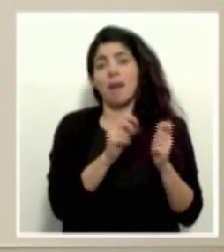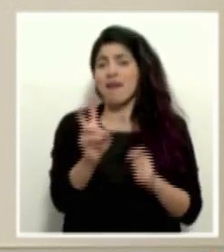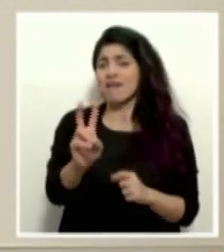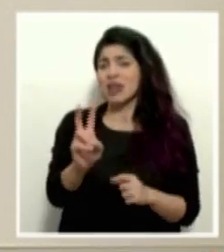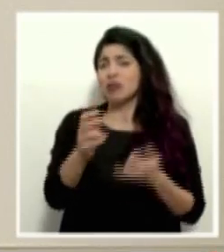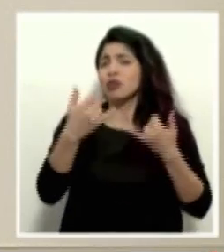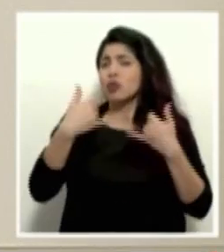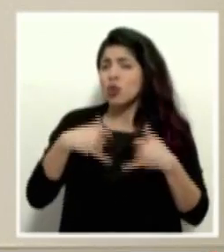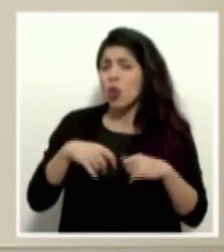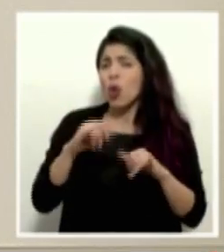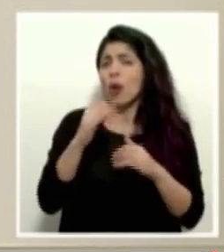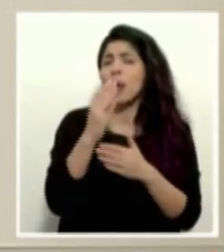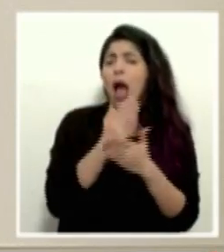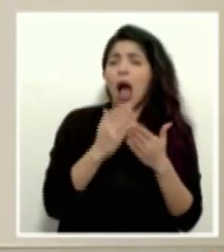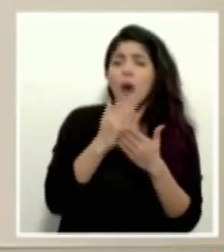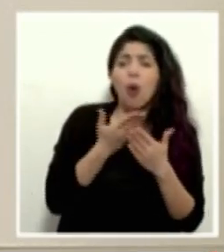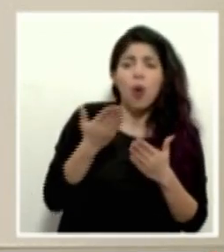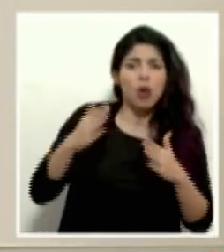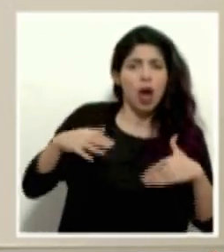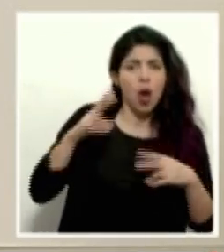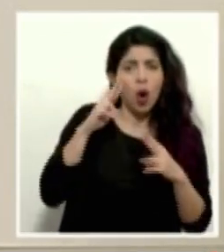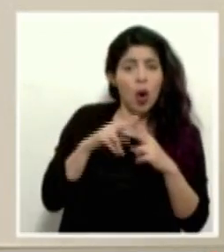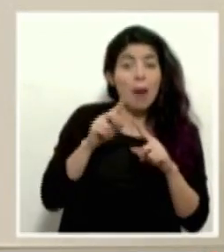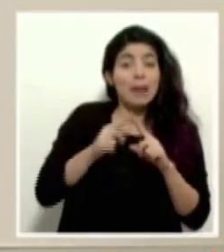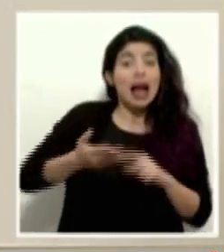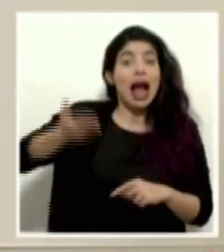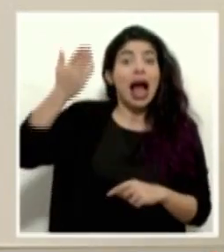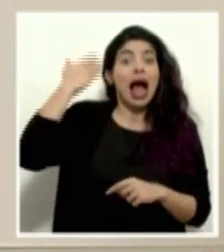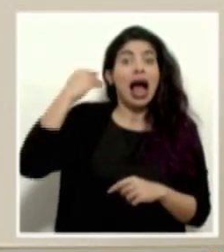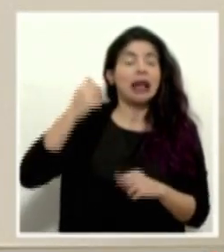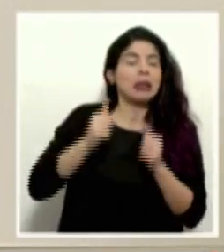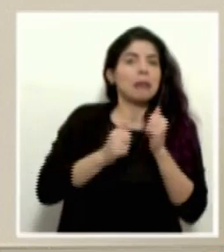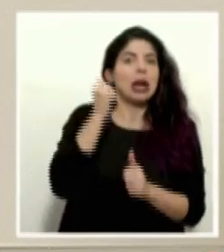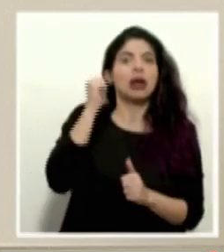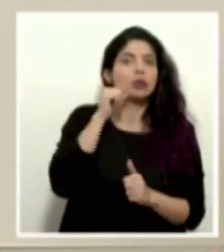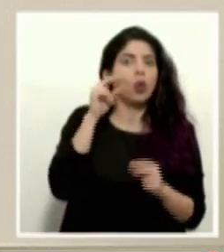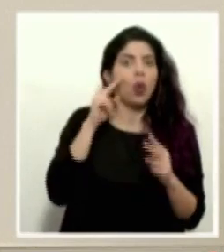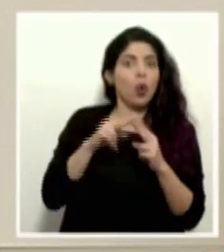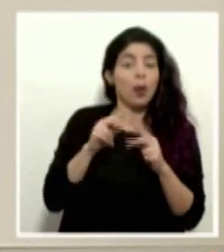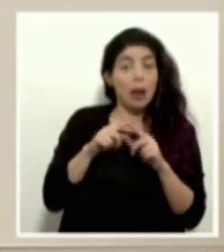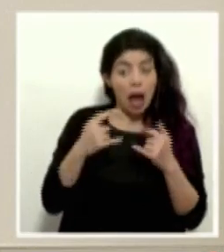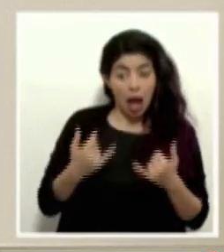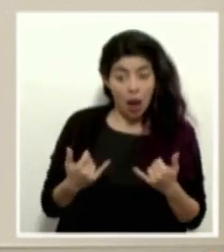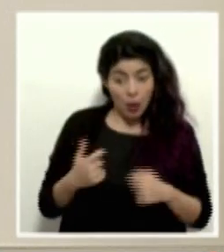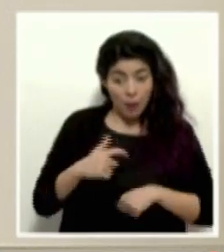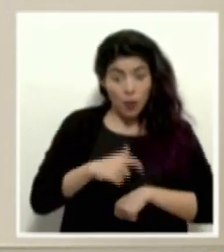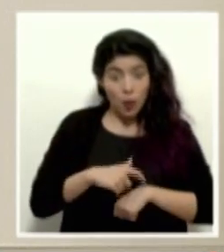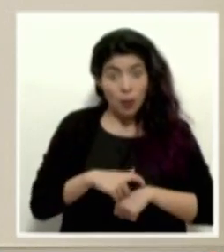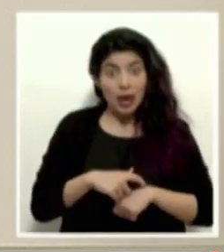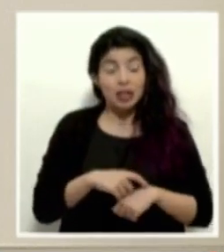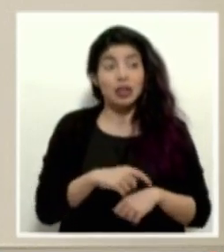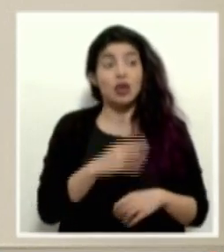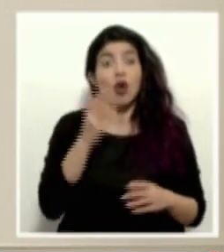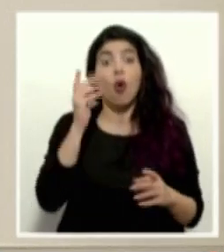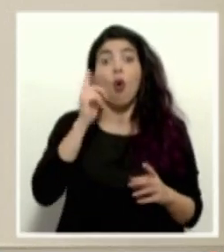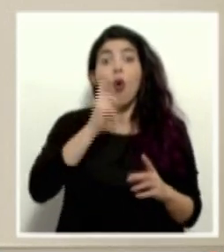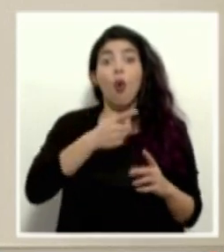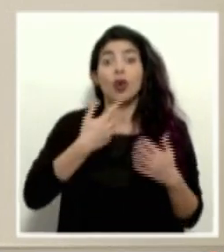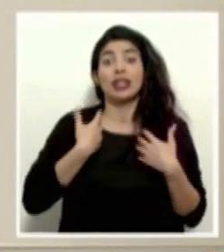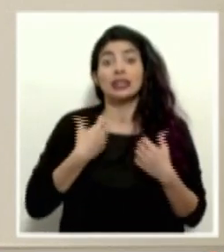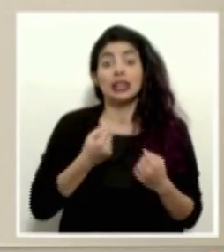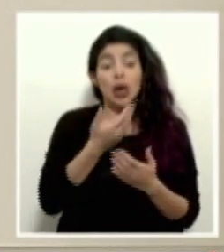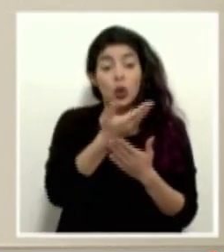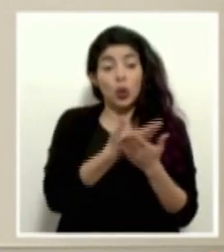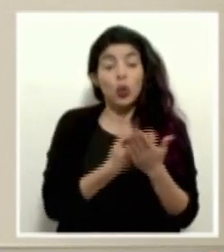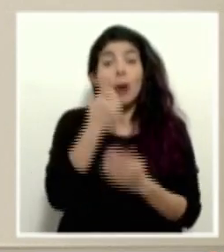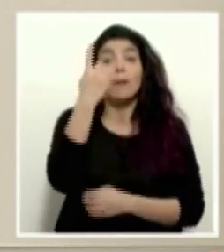hasta cierto punto con algunos factores desconocidos, pero en un principio era mucho más desconocido. Entonces más bien el hecho de tener en ese momento el levantamiento de la órdenes sanitarias por día, si no